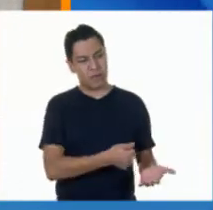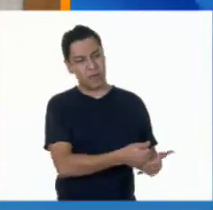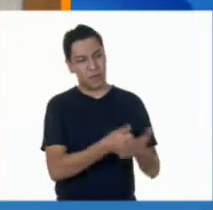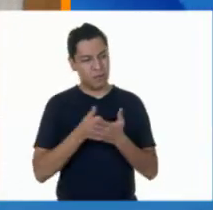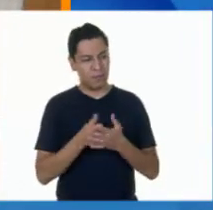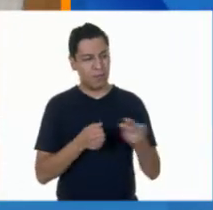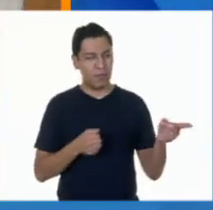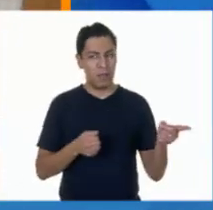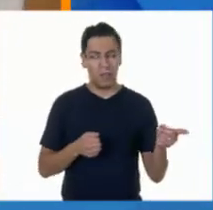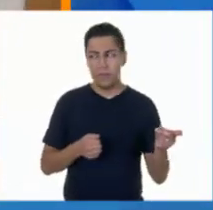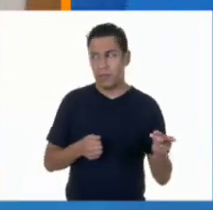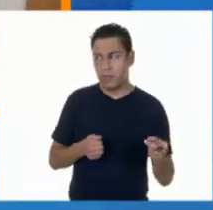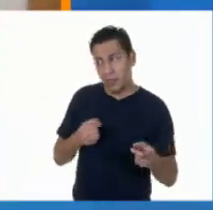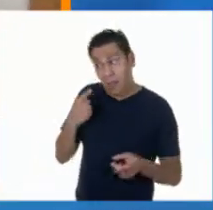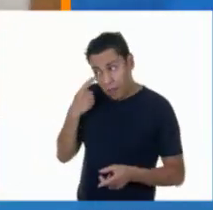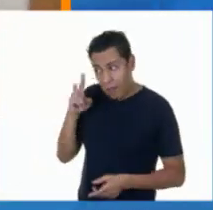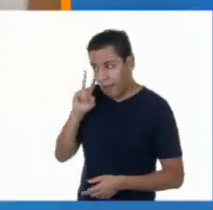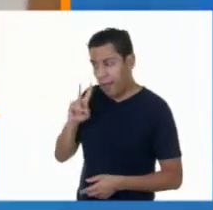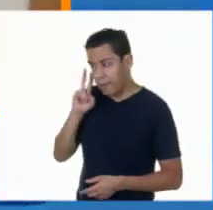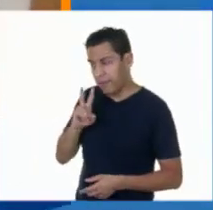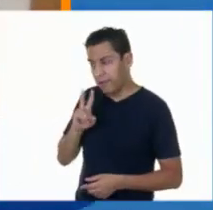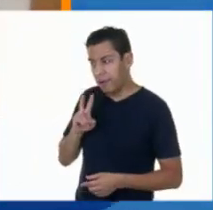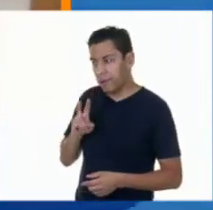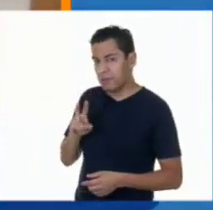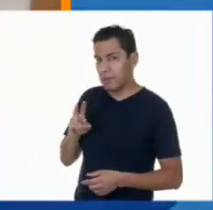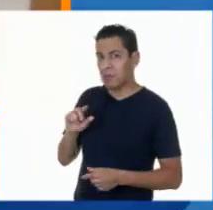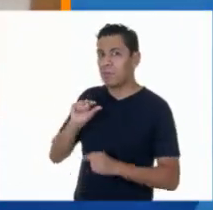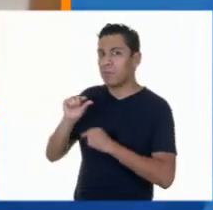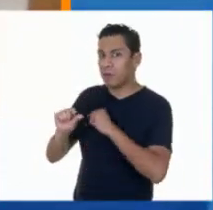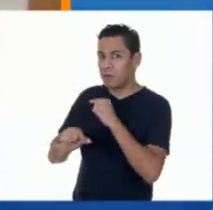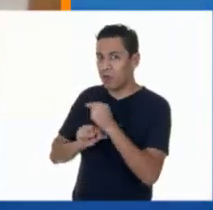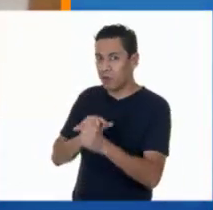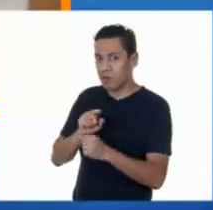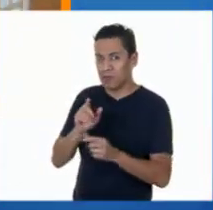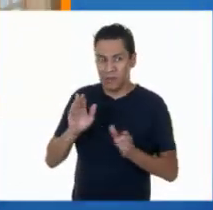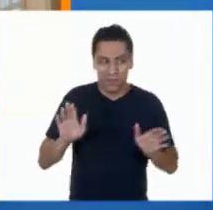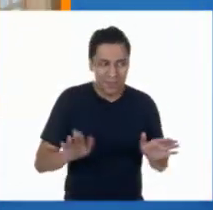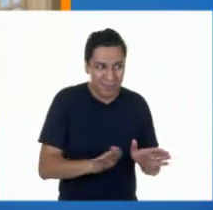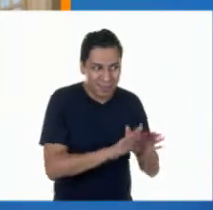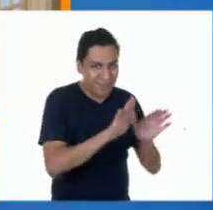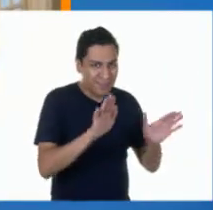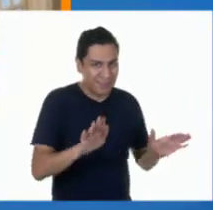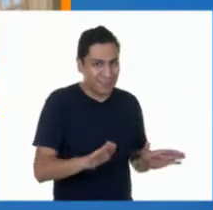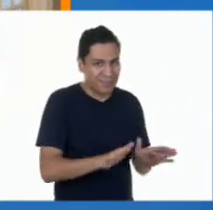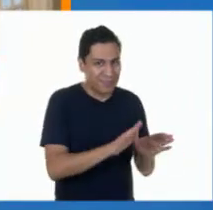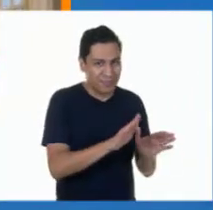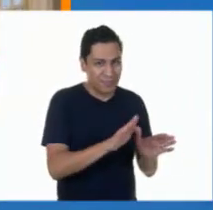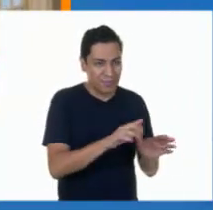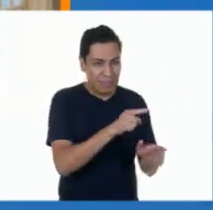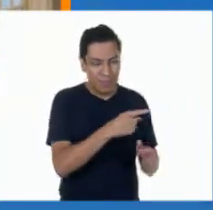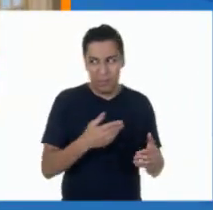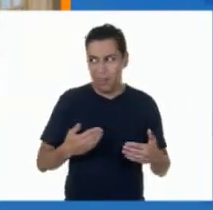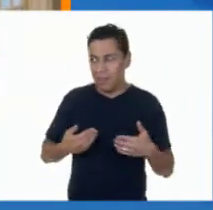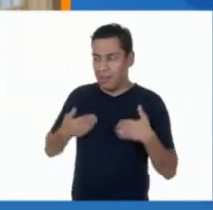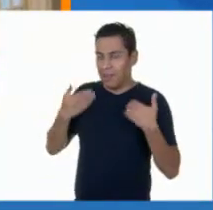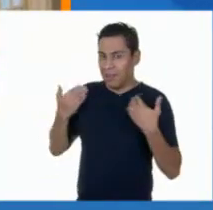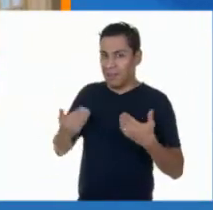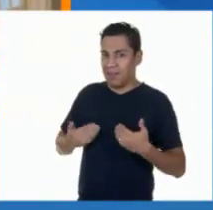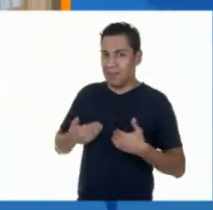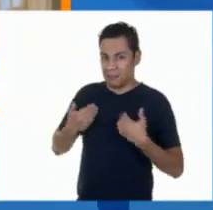conocimiento, lo cual les motiva a continuar con sus actividades del día. Soy el profesor Sergio Hernández Ramos, docente de Educación Física.